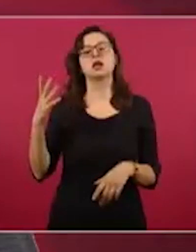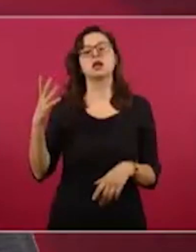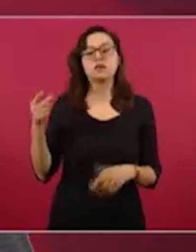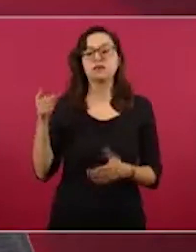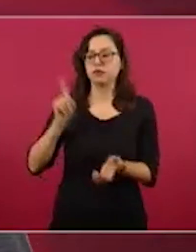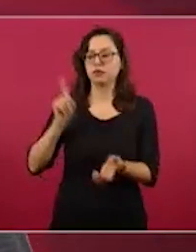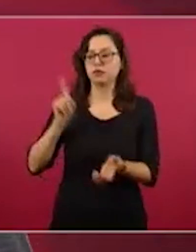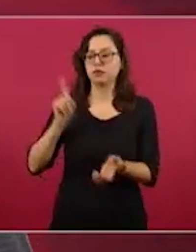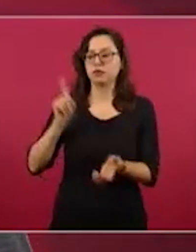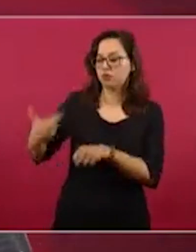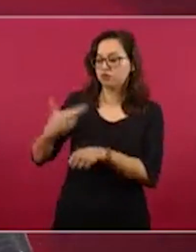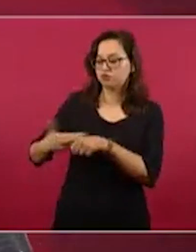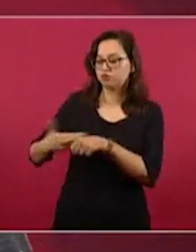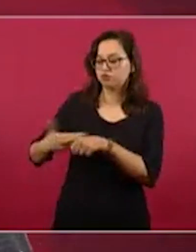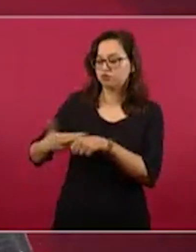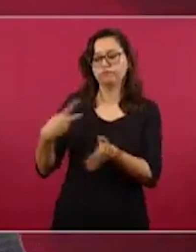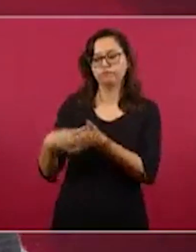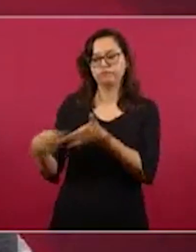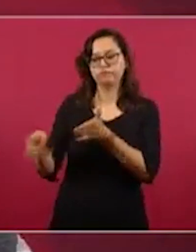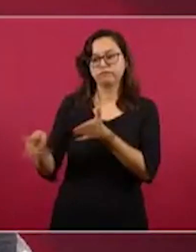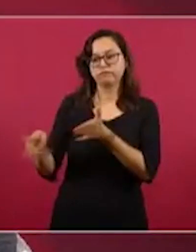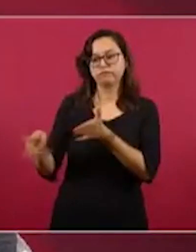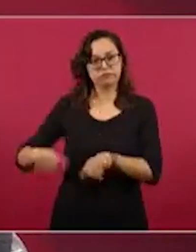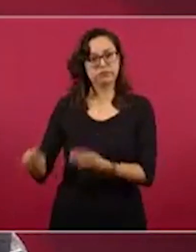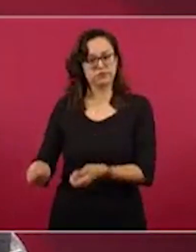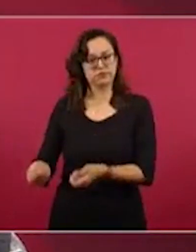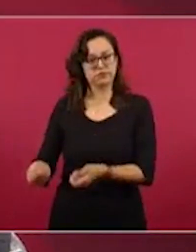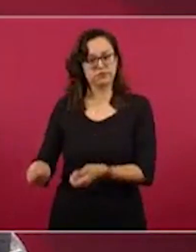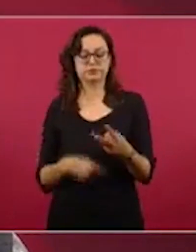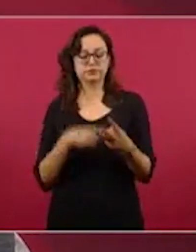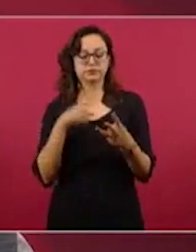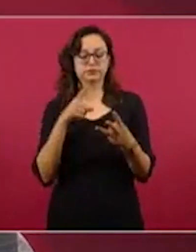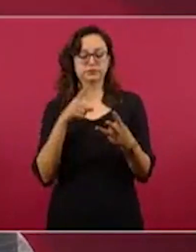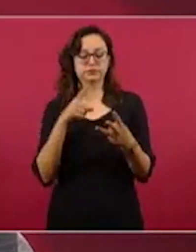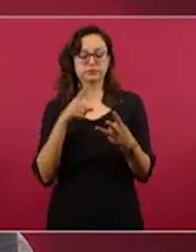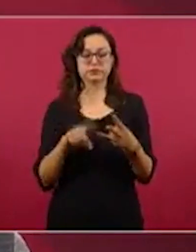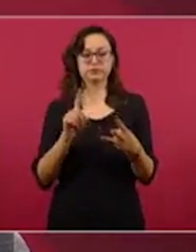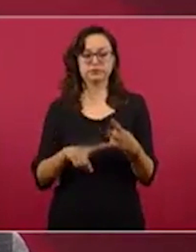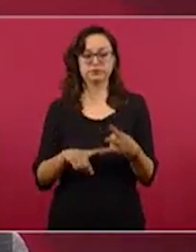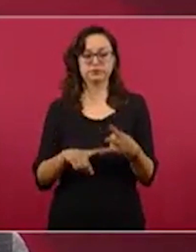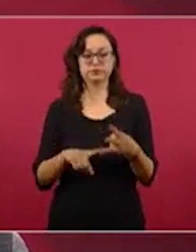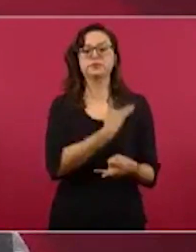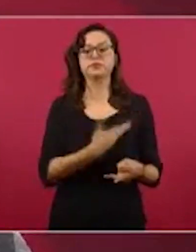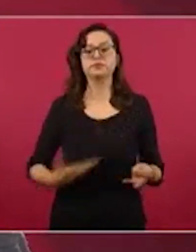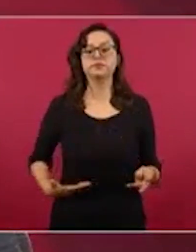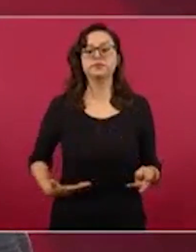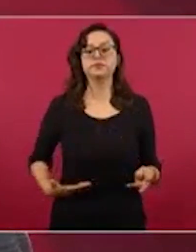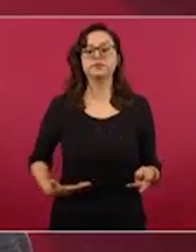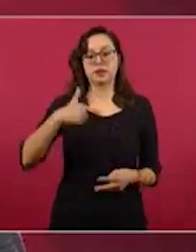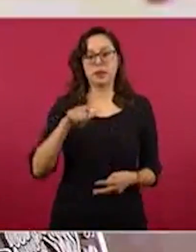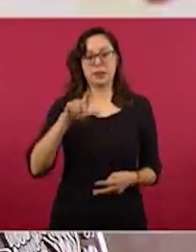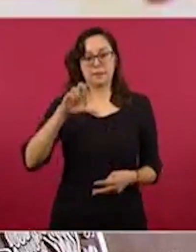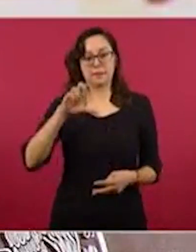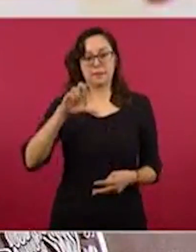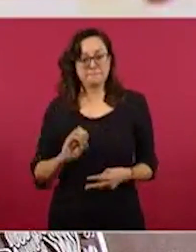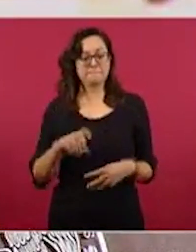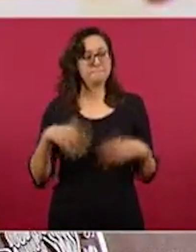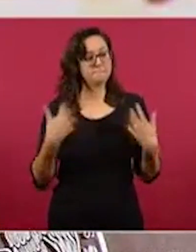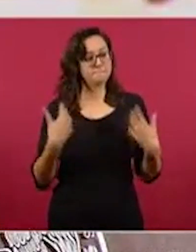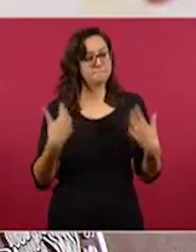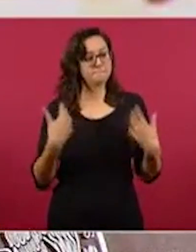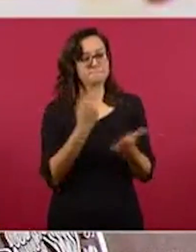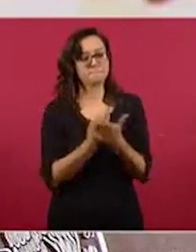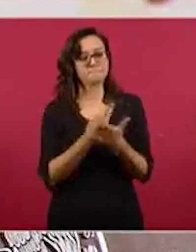Por otro punto, les informo que el presidente Andrés Manuel López Obrador ha sido galardonado